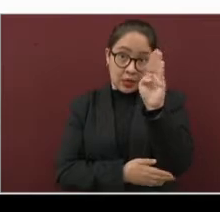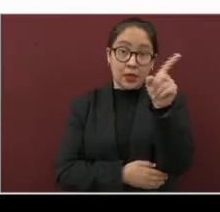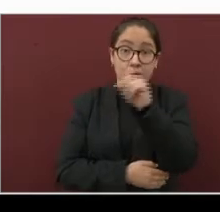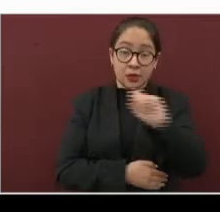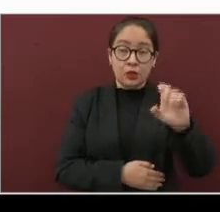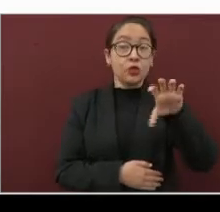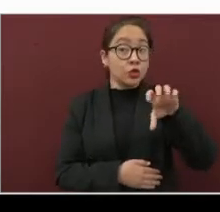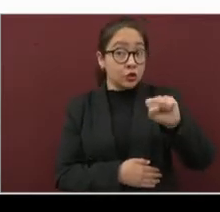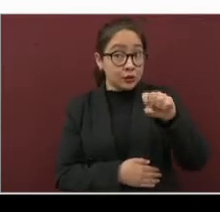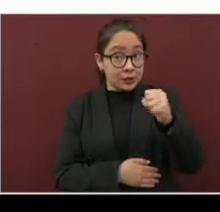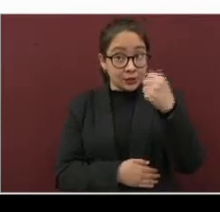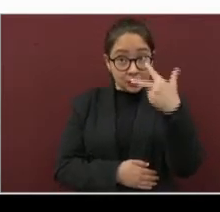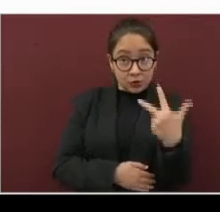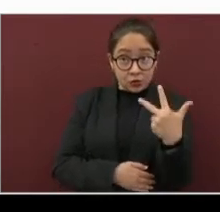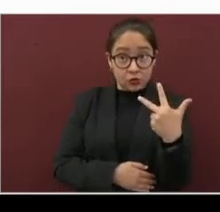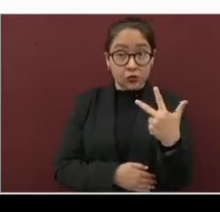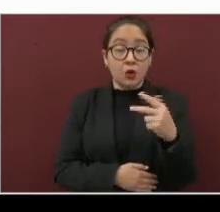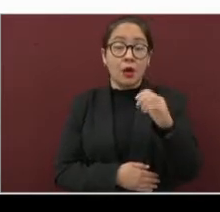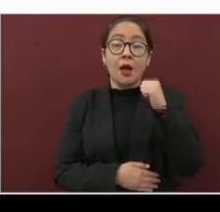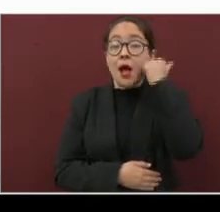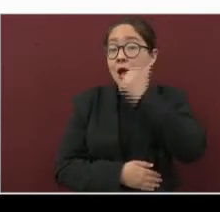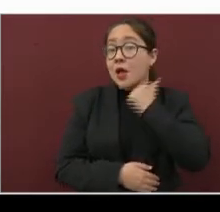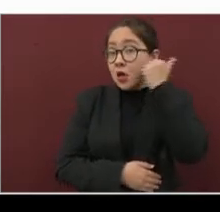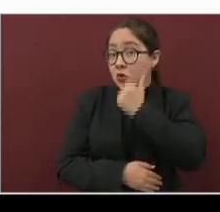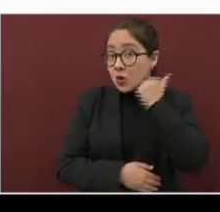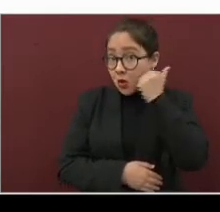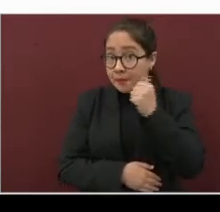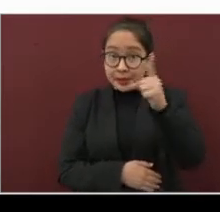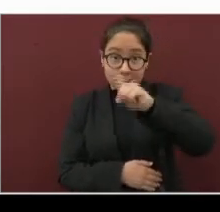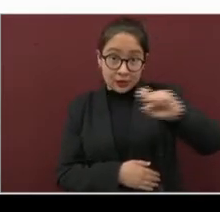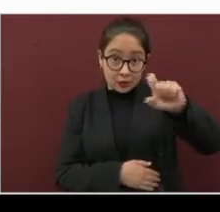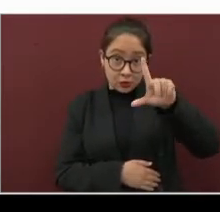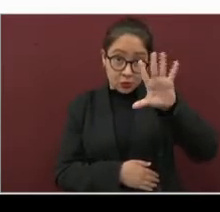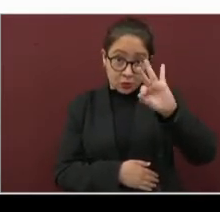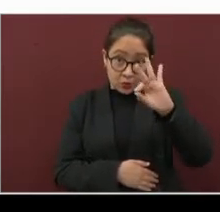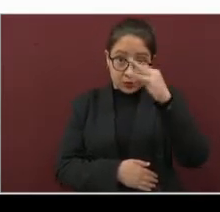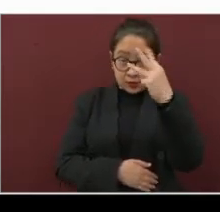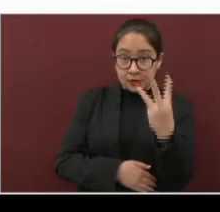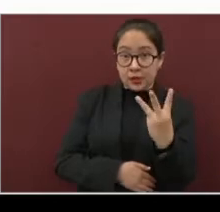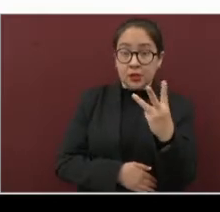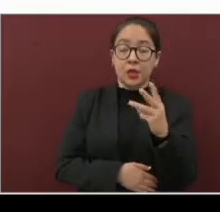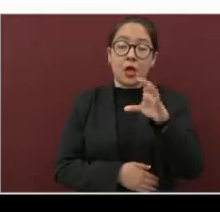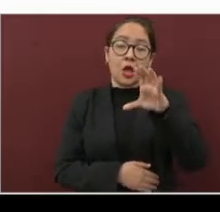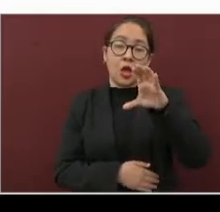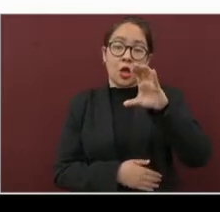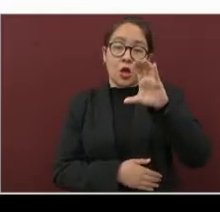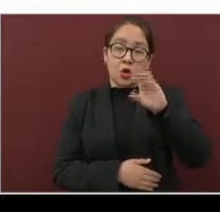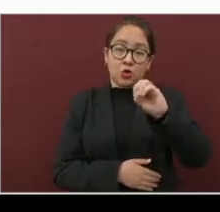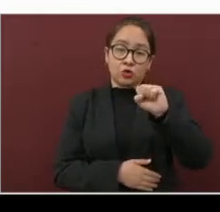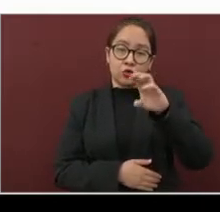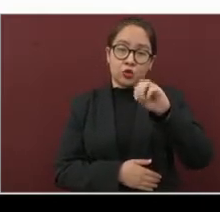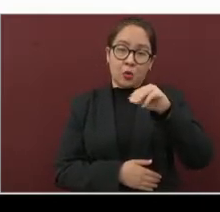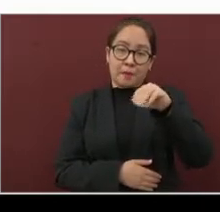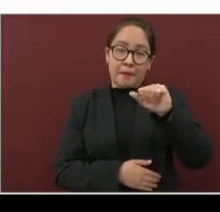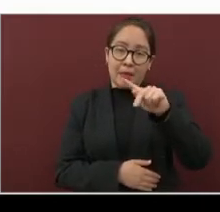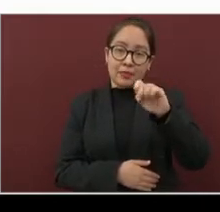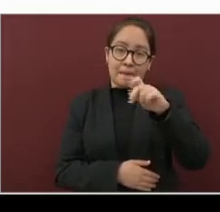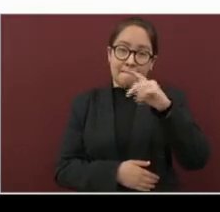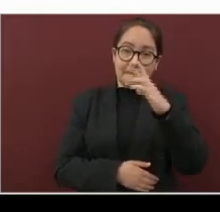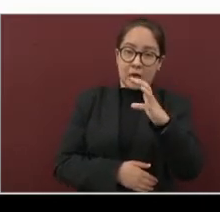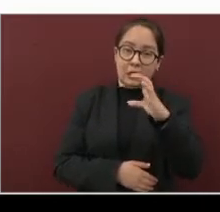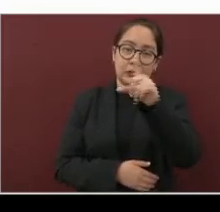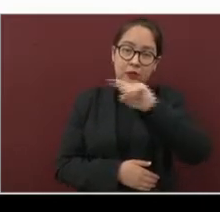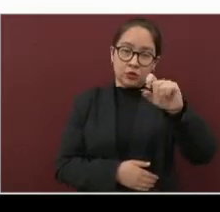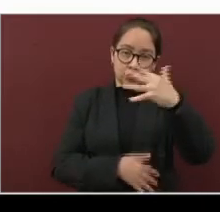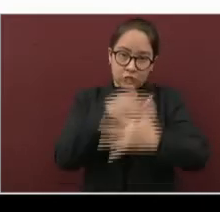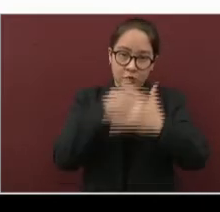168. Actopan, 143. Coscomatepec, 115. Huatusco,